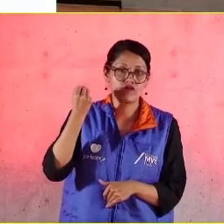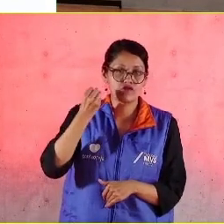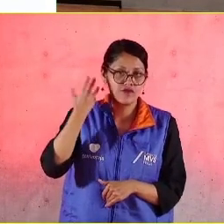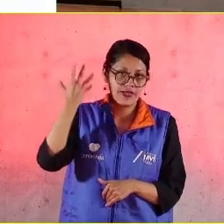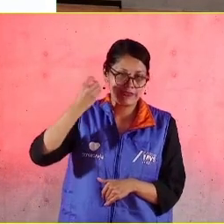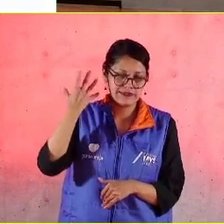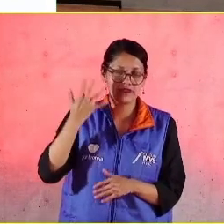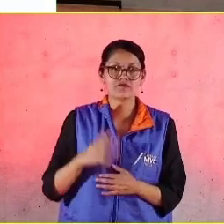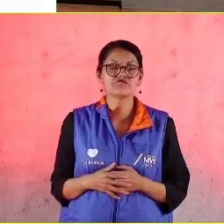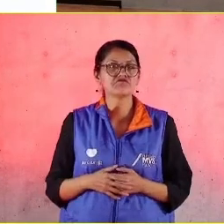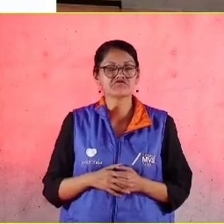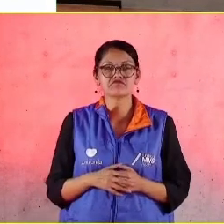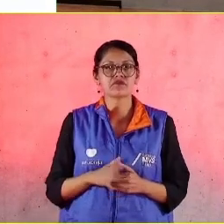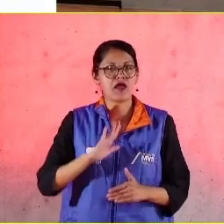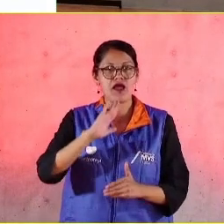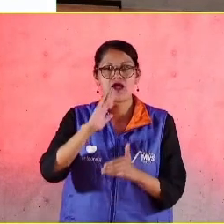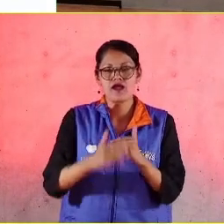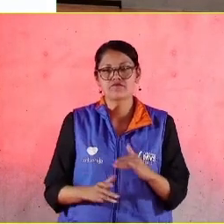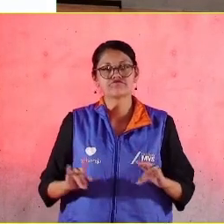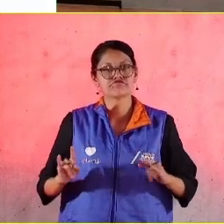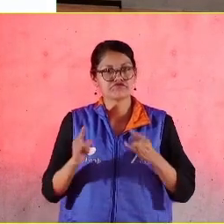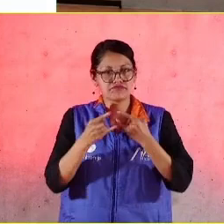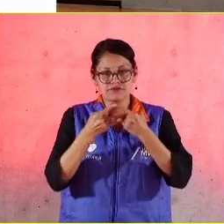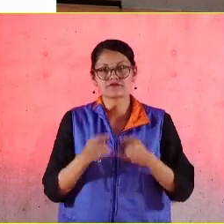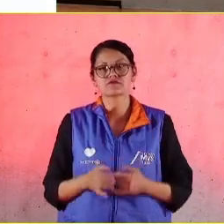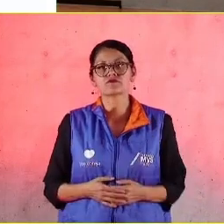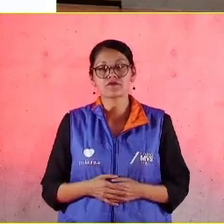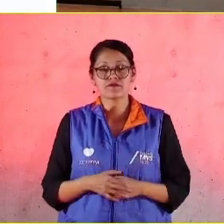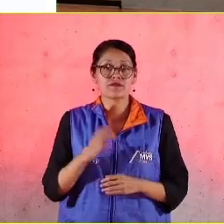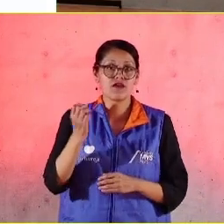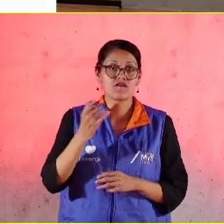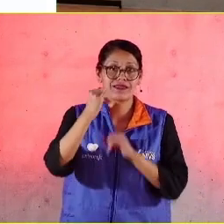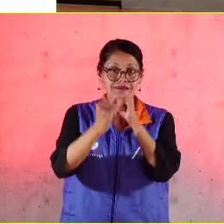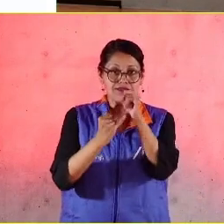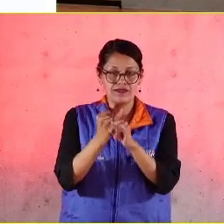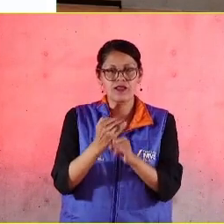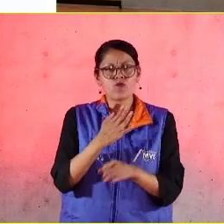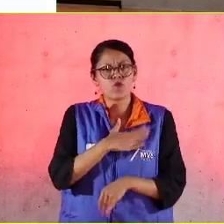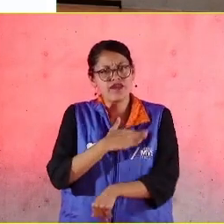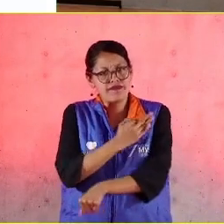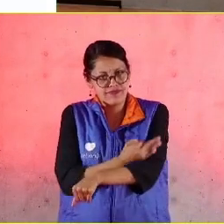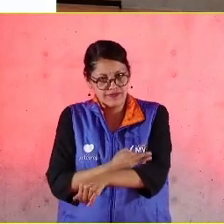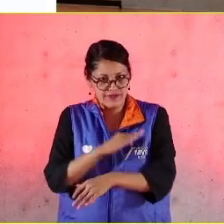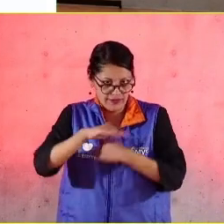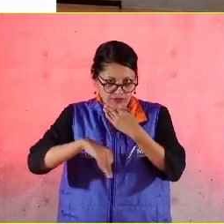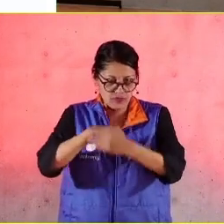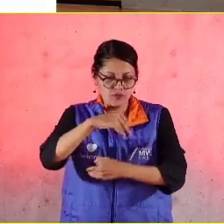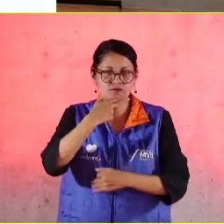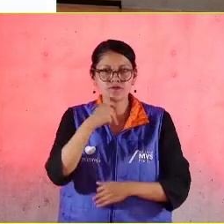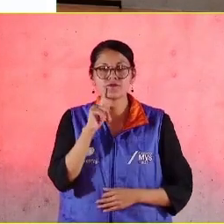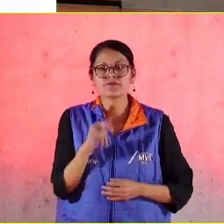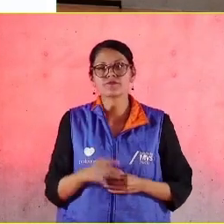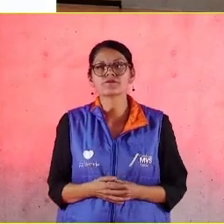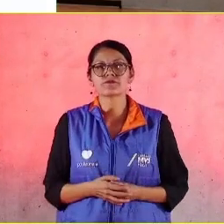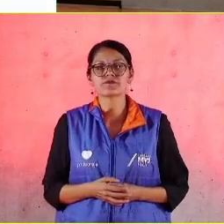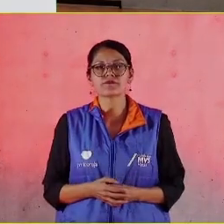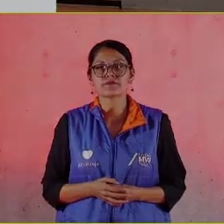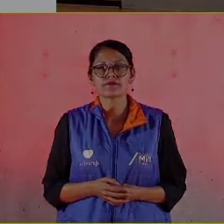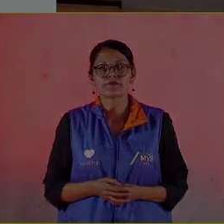este foro internacional. Muy buena tarde a todas y todos.